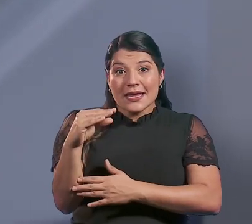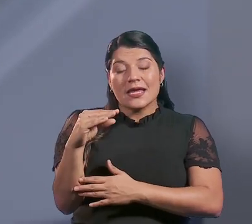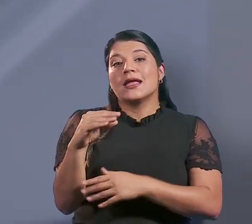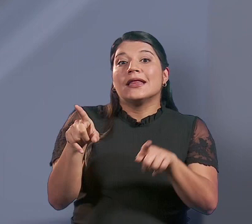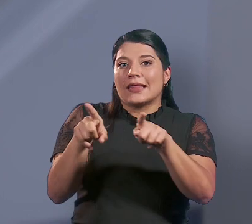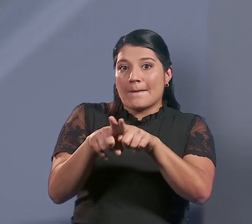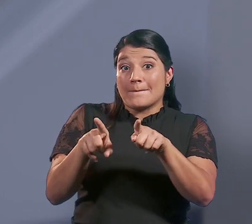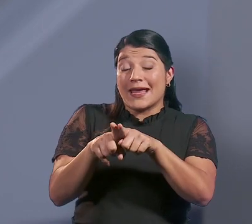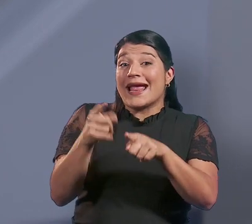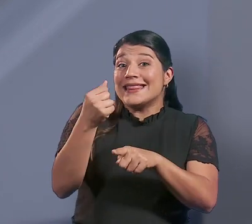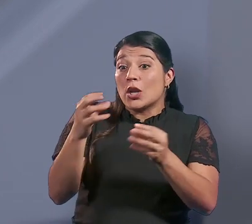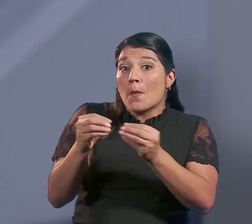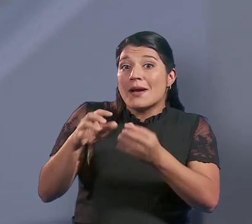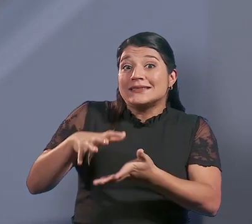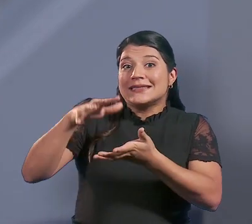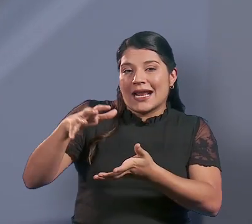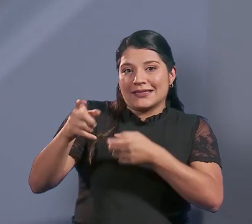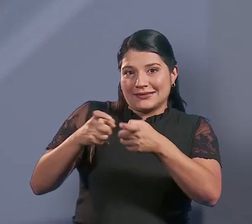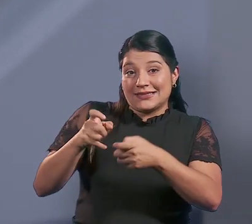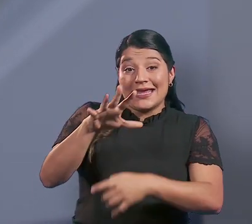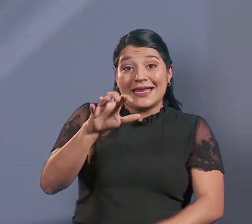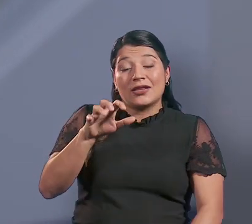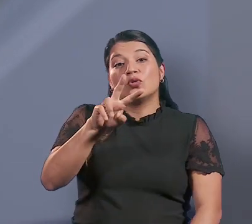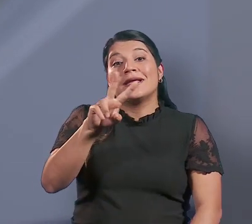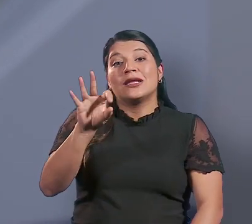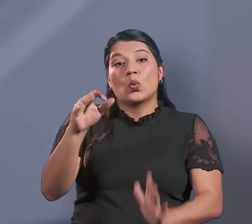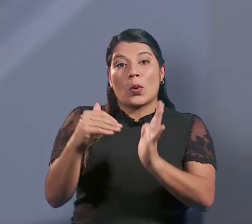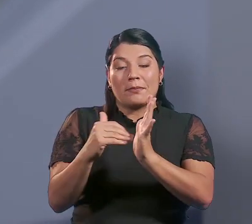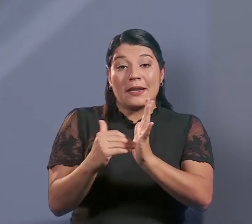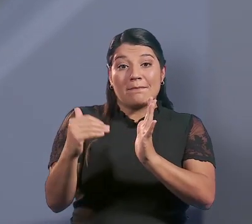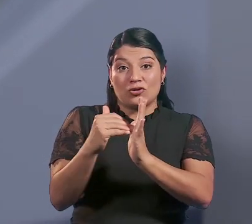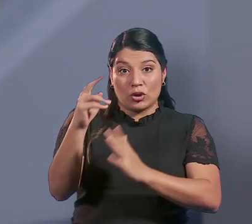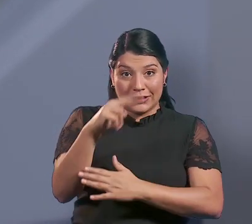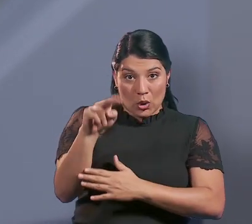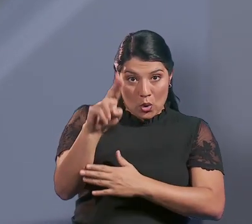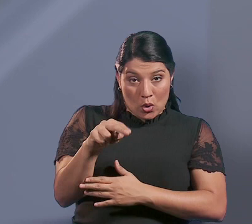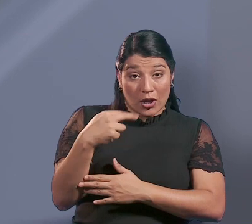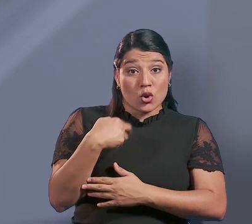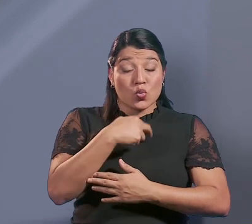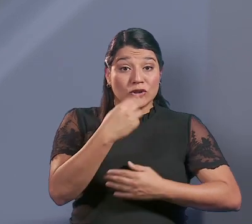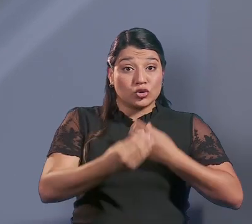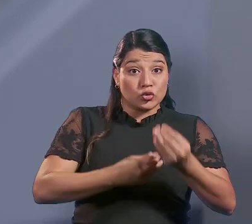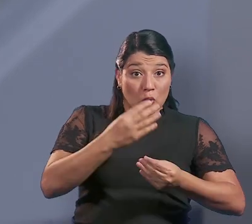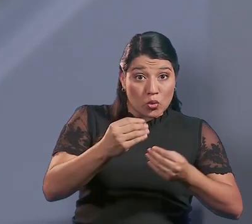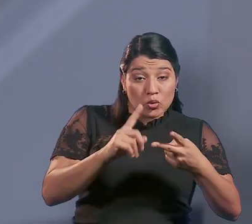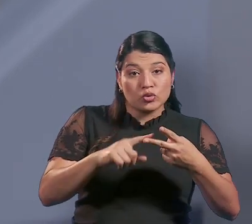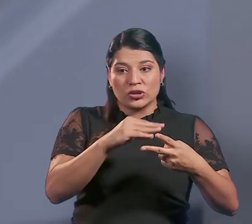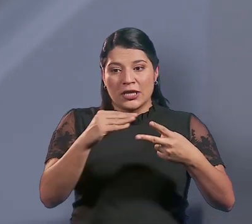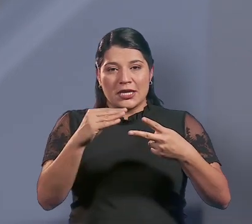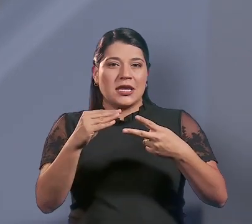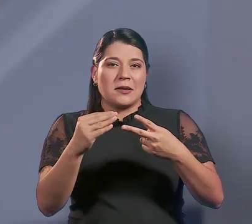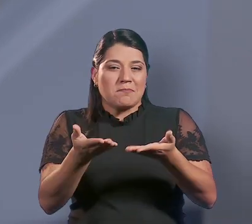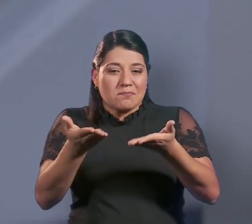volumen administrado, 529.000 millones de colones. Nuestros productos e instrumentos financieros